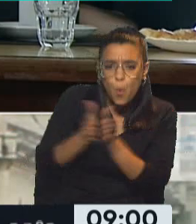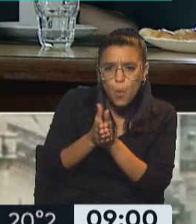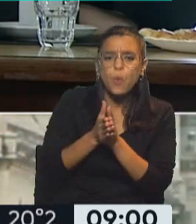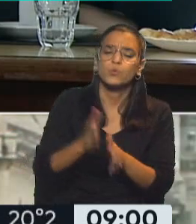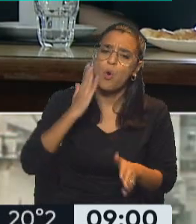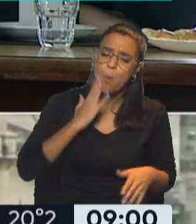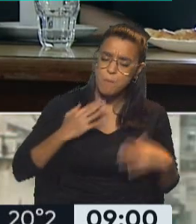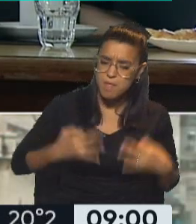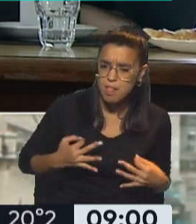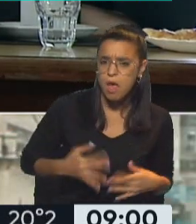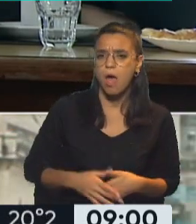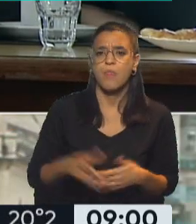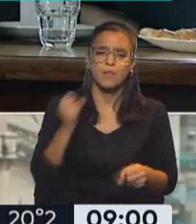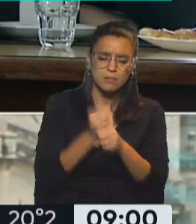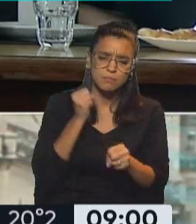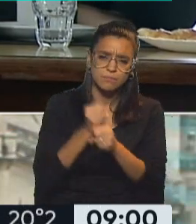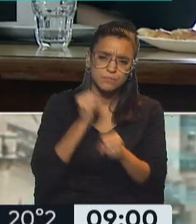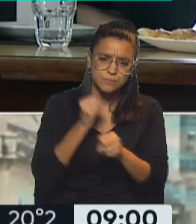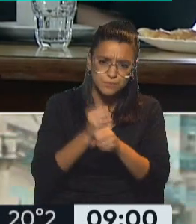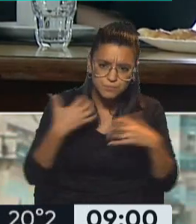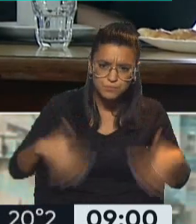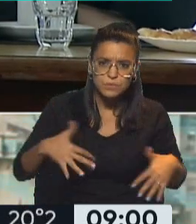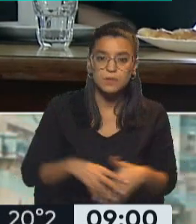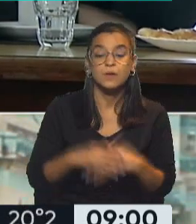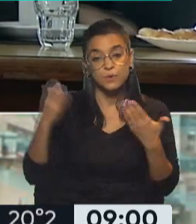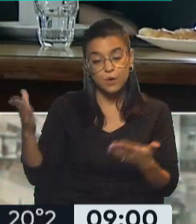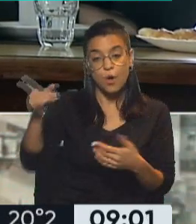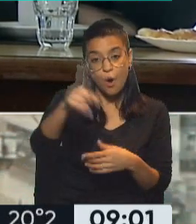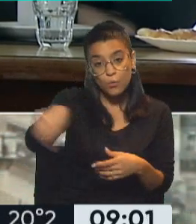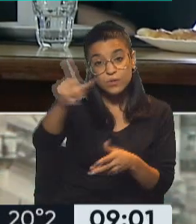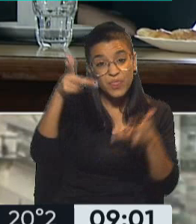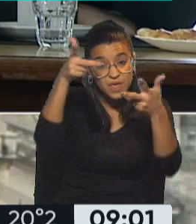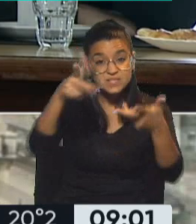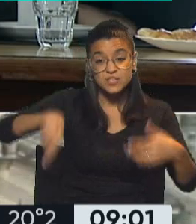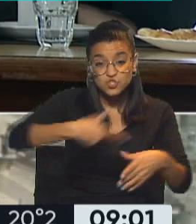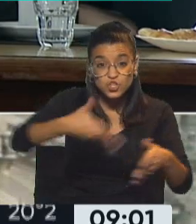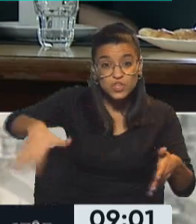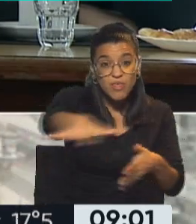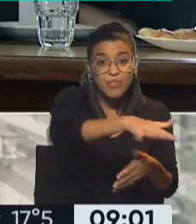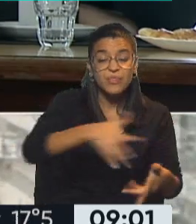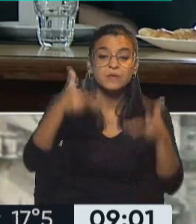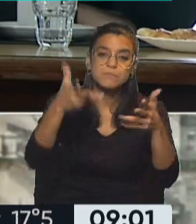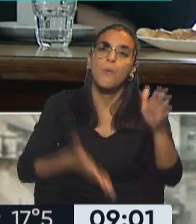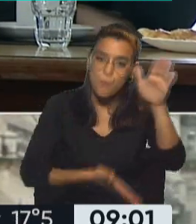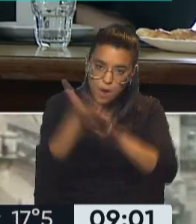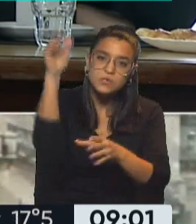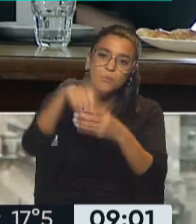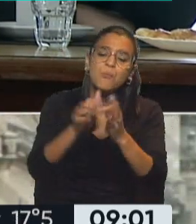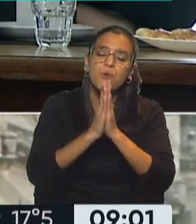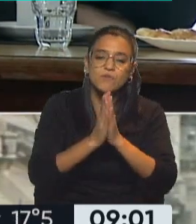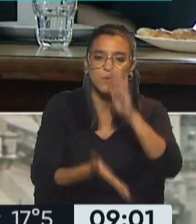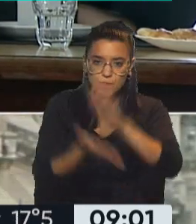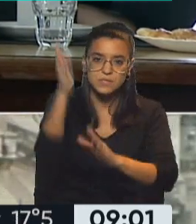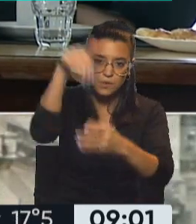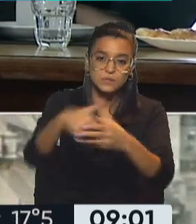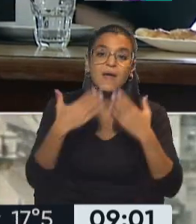con mucha humildad, con mucho trabajo. Y a ustedes decirles a la sociedad, vayan a votar, por favor, vayan a